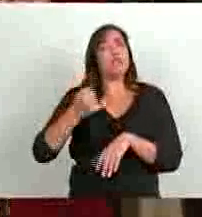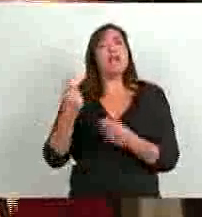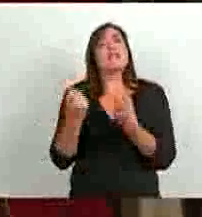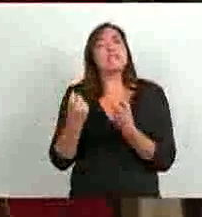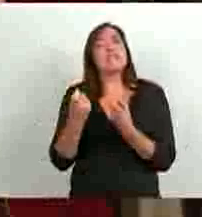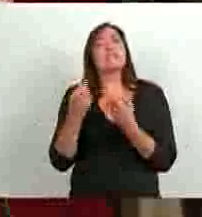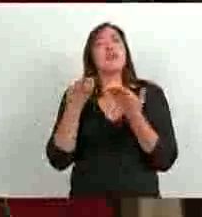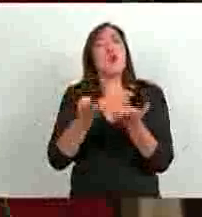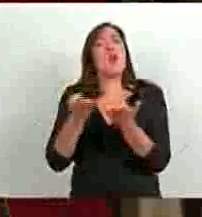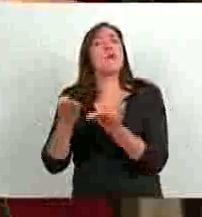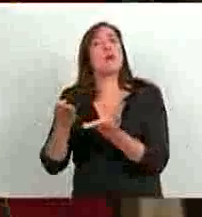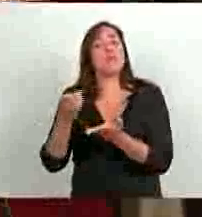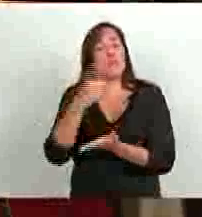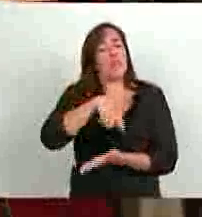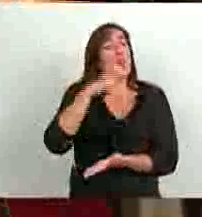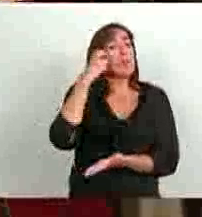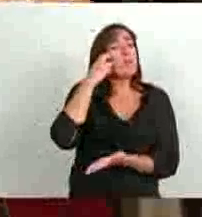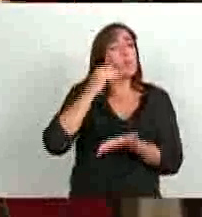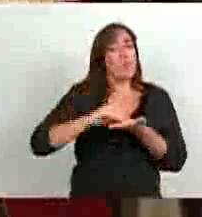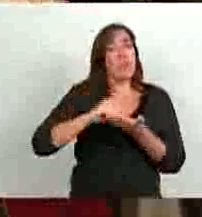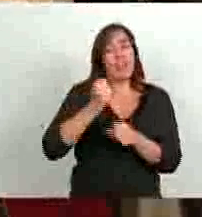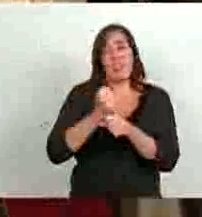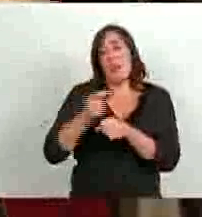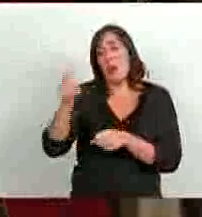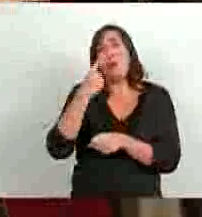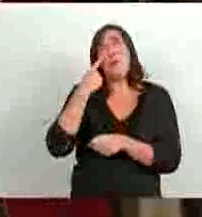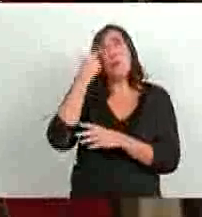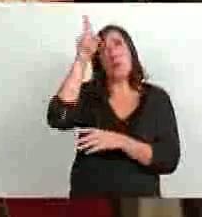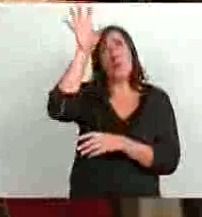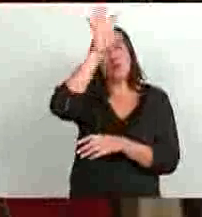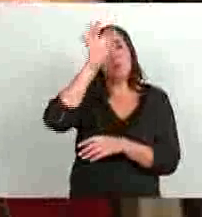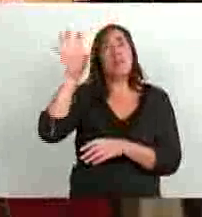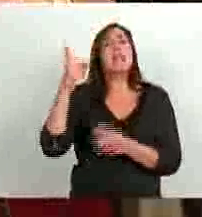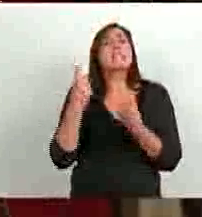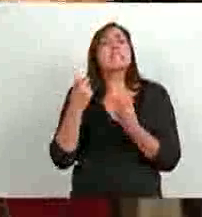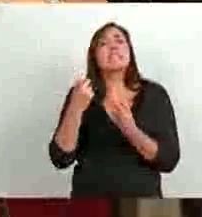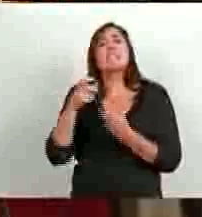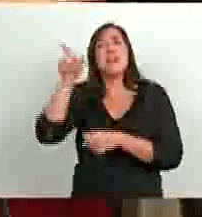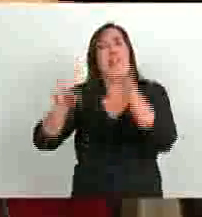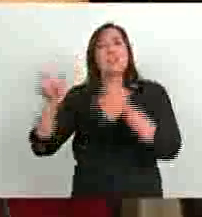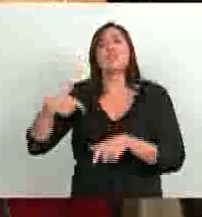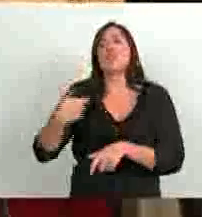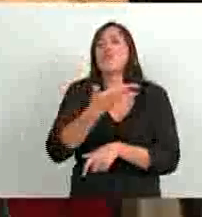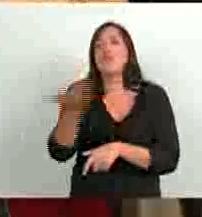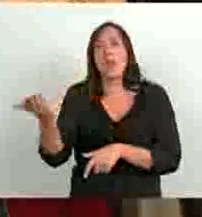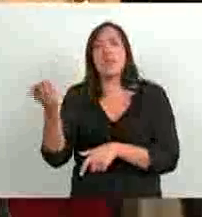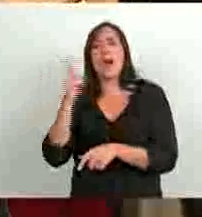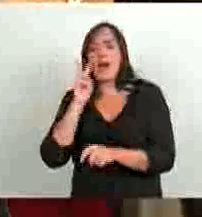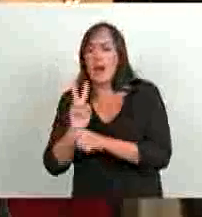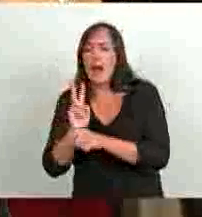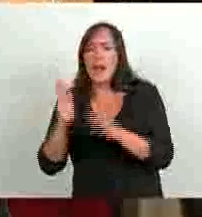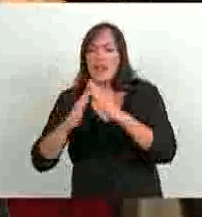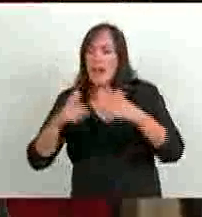colaboración y lo saben los diputados y senadores que viven en las provincias del norte, si no se tiene la organización y la colaboración de la sociedad en sus